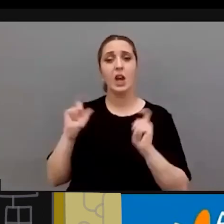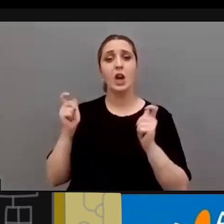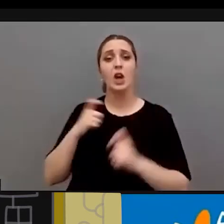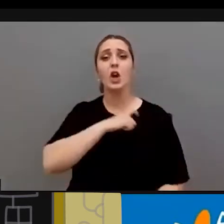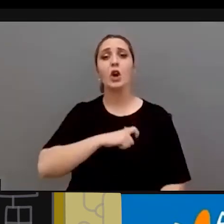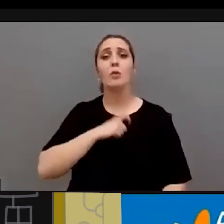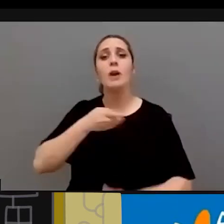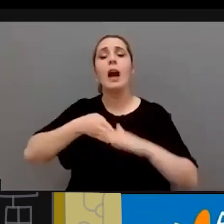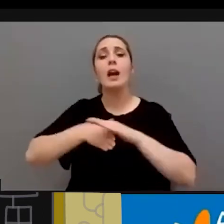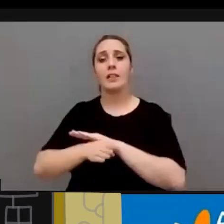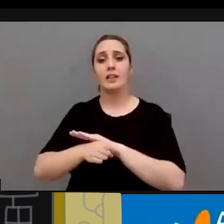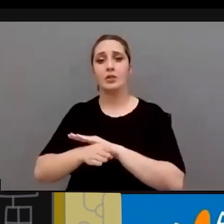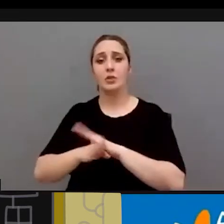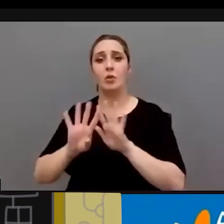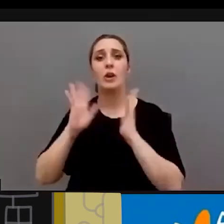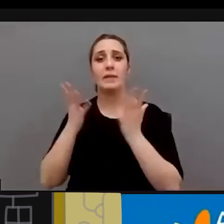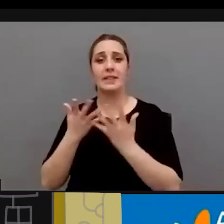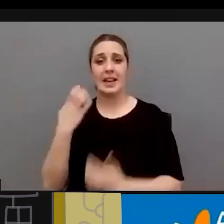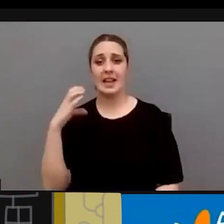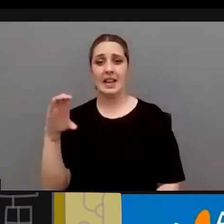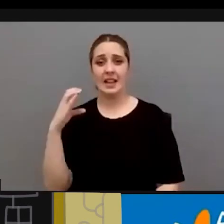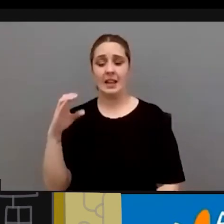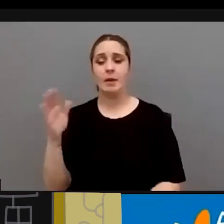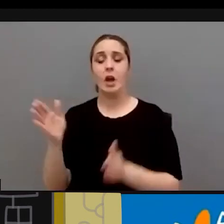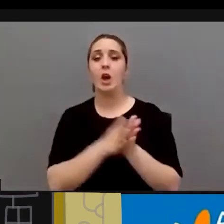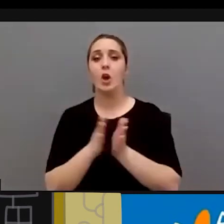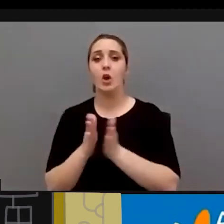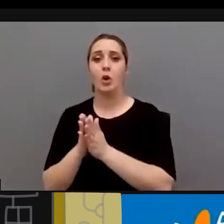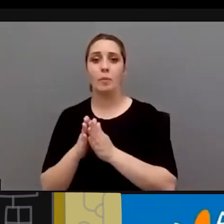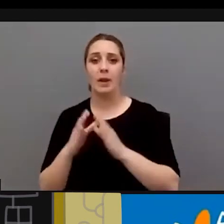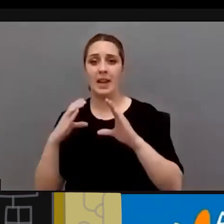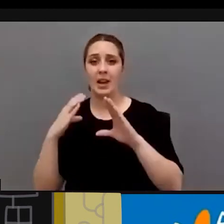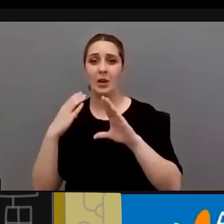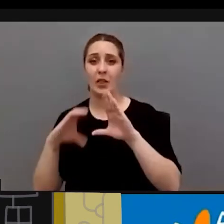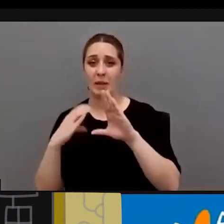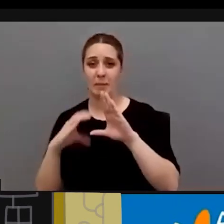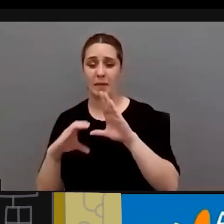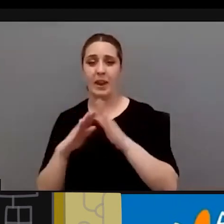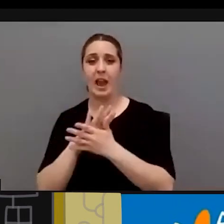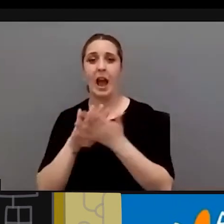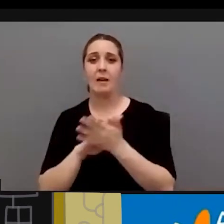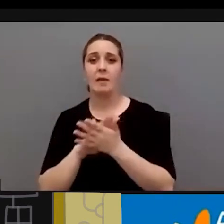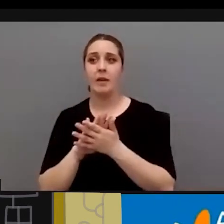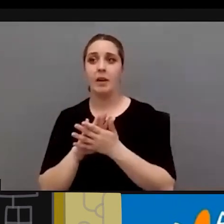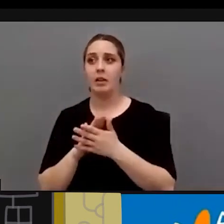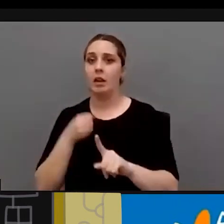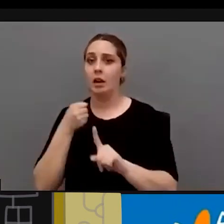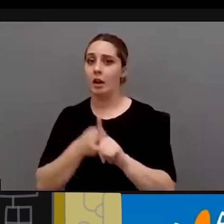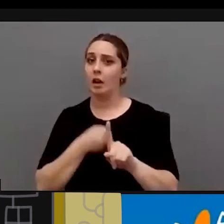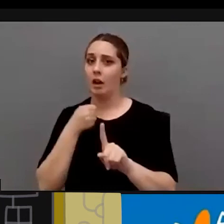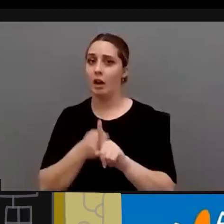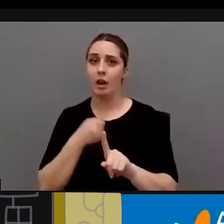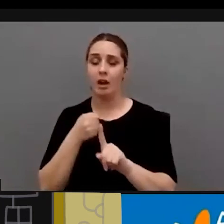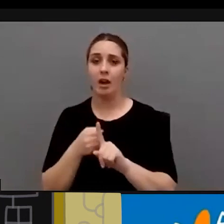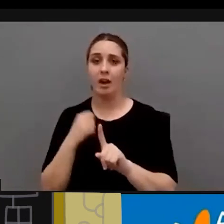Universal del CERMI comentaba un compañero del CERMI Madrid que una de sus batallas más importantes en los